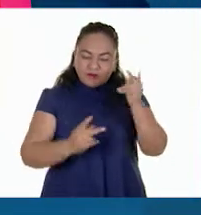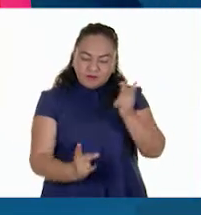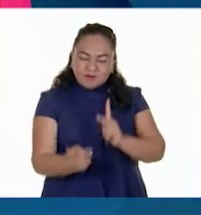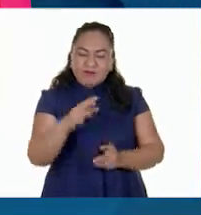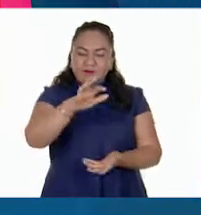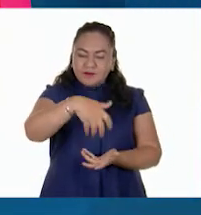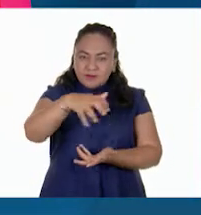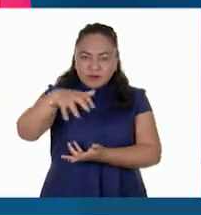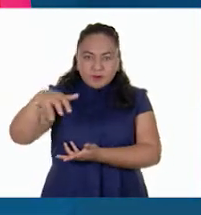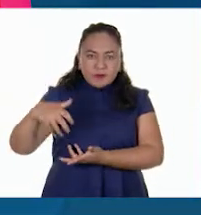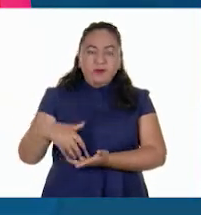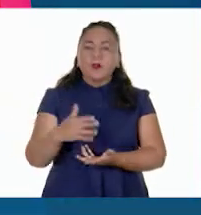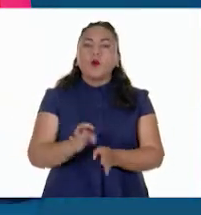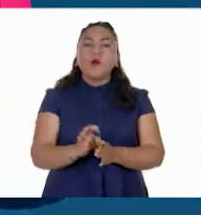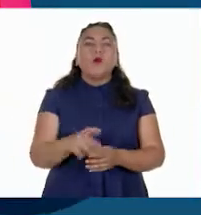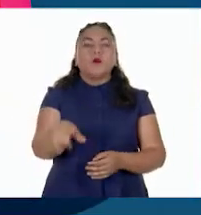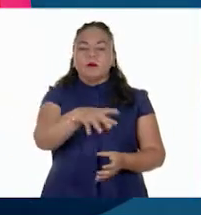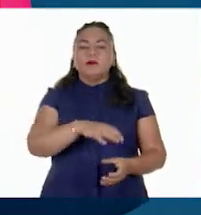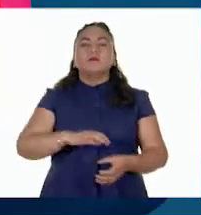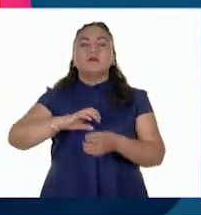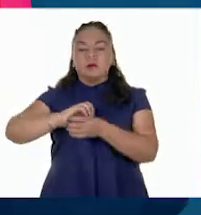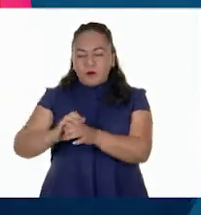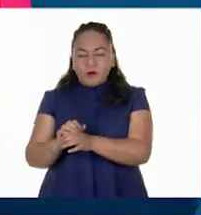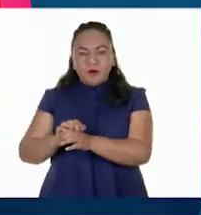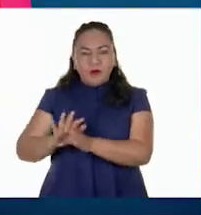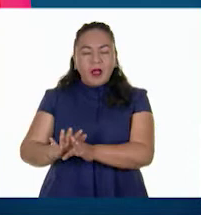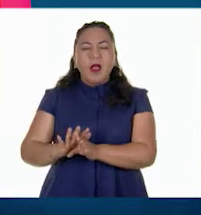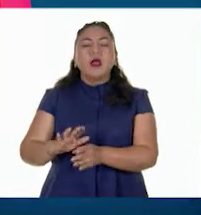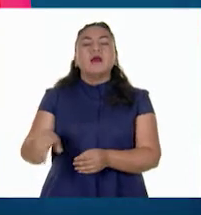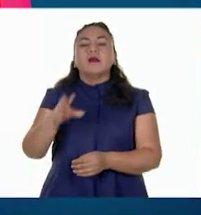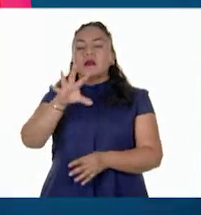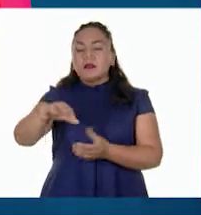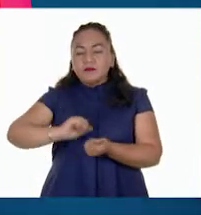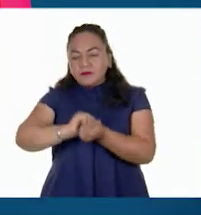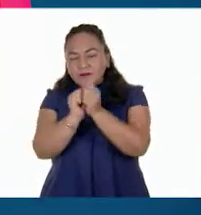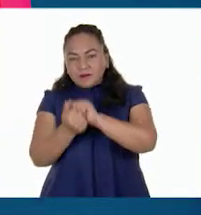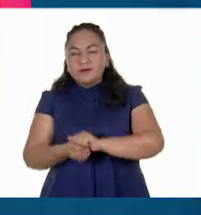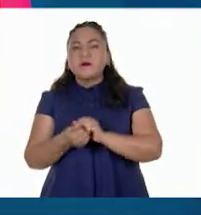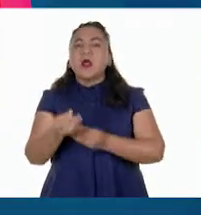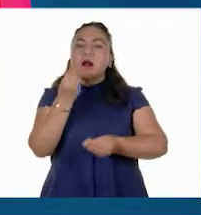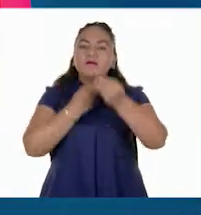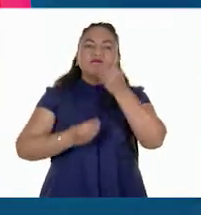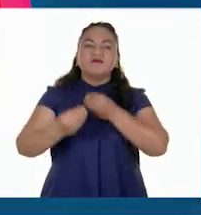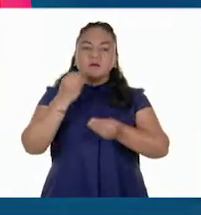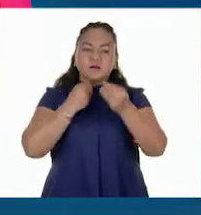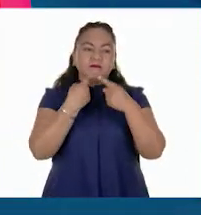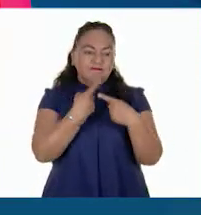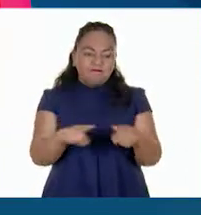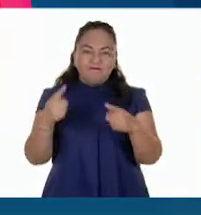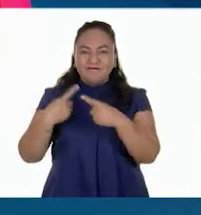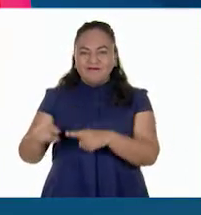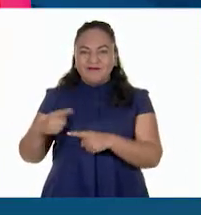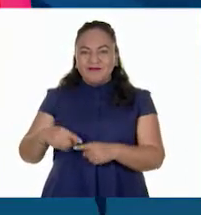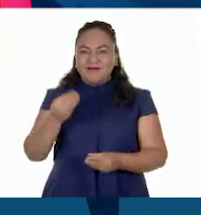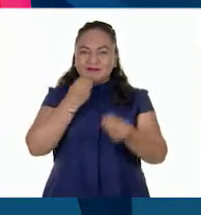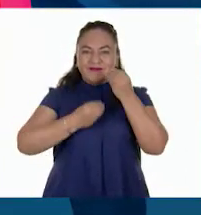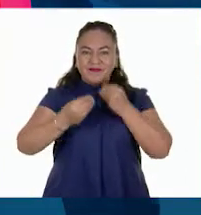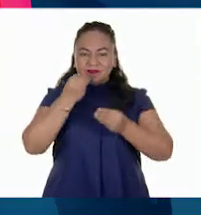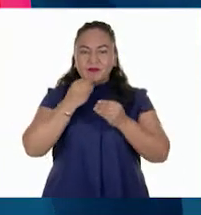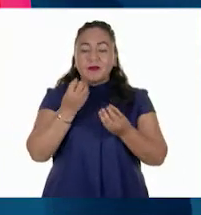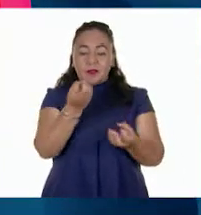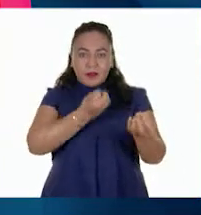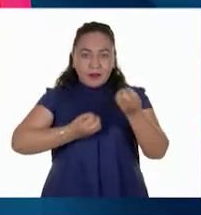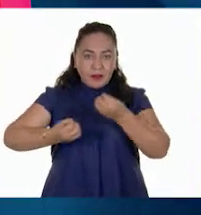cosecha y de conservar, transformar y consumir los alimentos. En este tipo de dieta, las olivas o